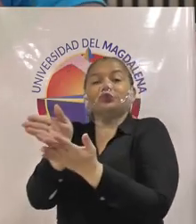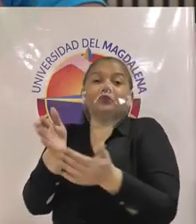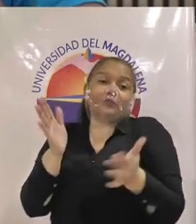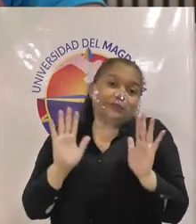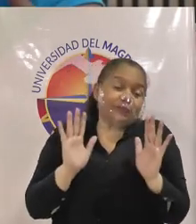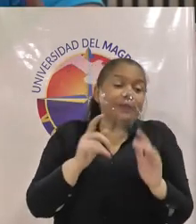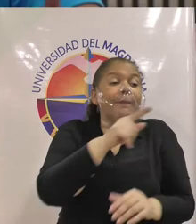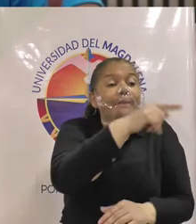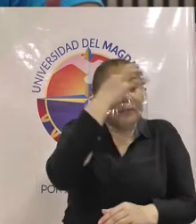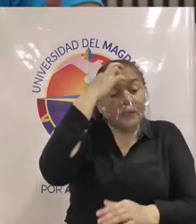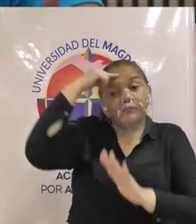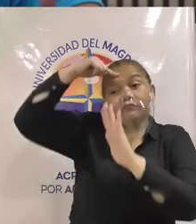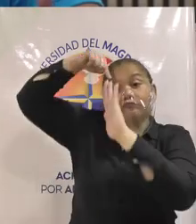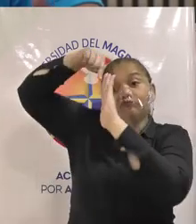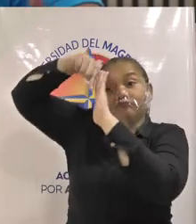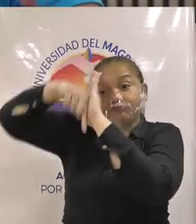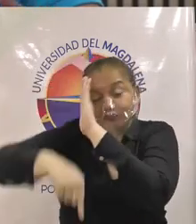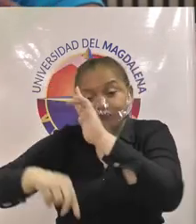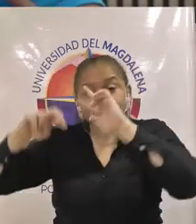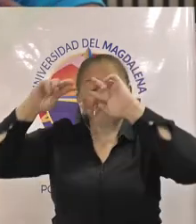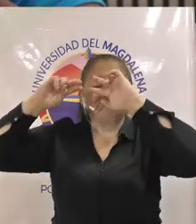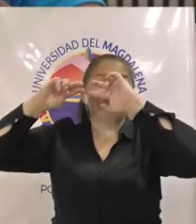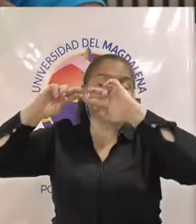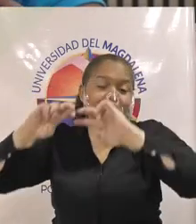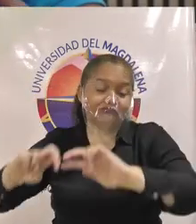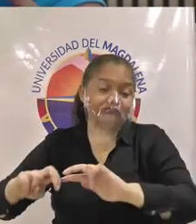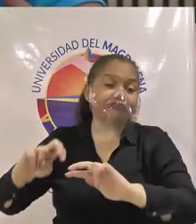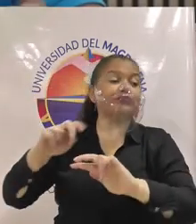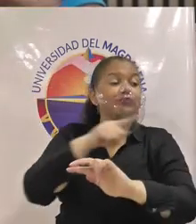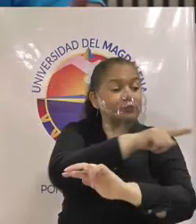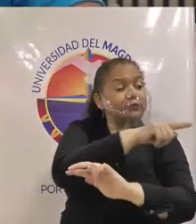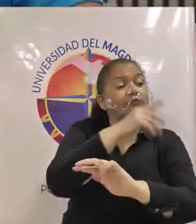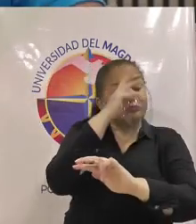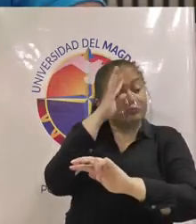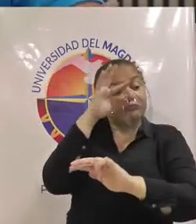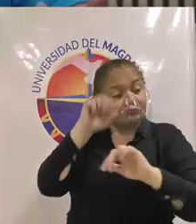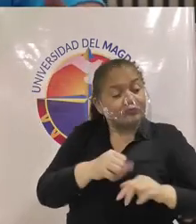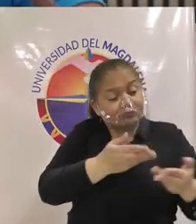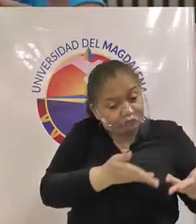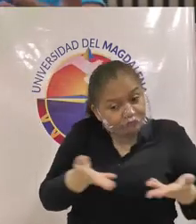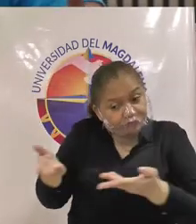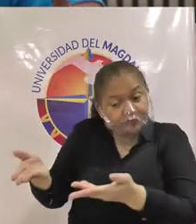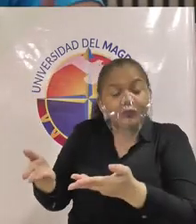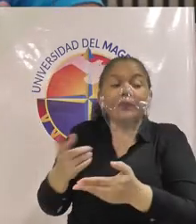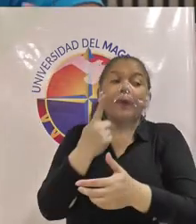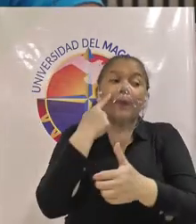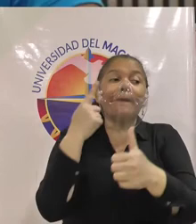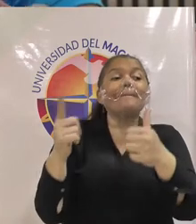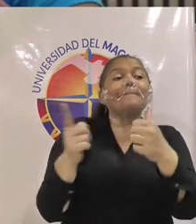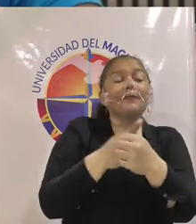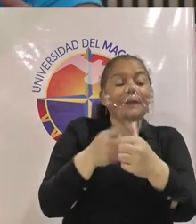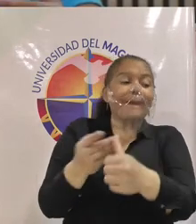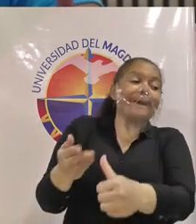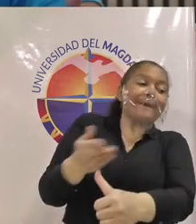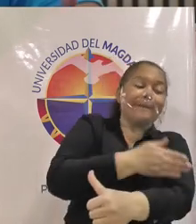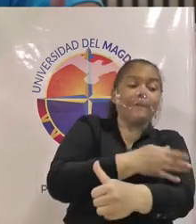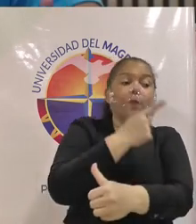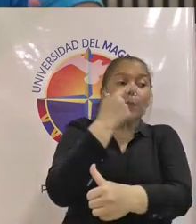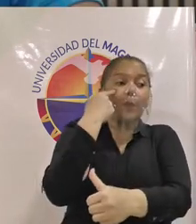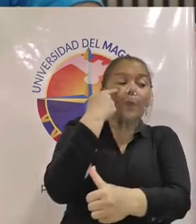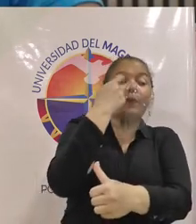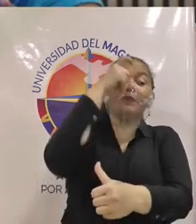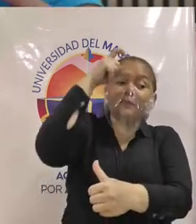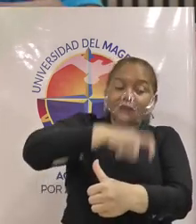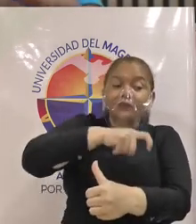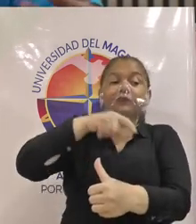profundización investigativa pues tendrá que aceptar como un prerequisito que se va a graduar con